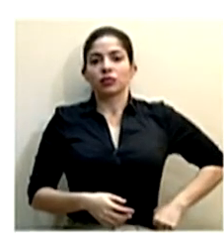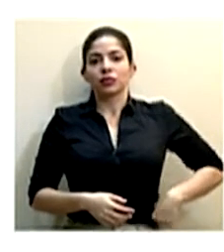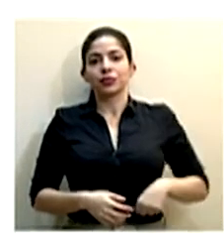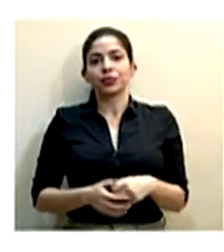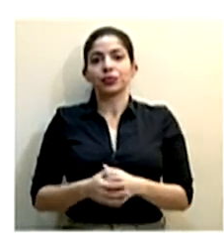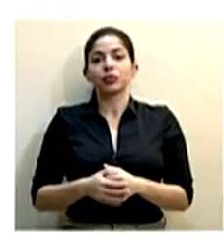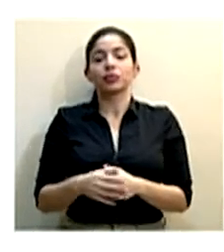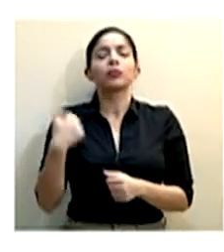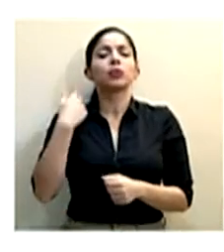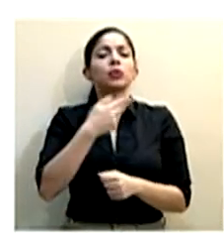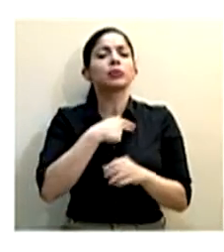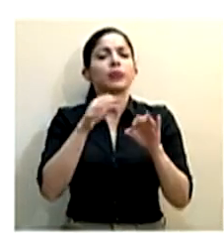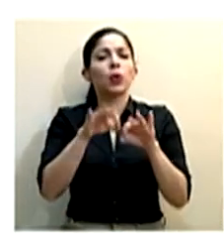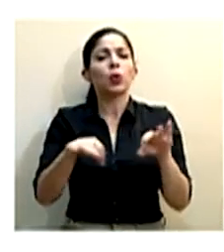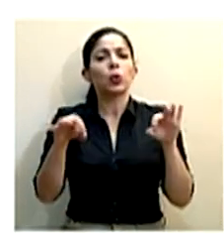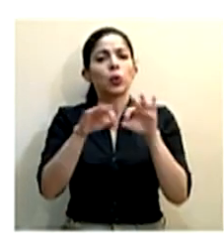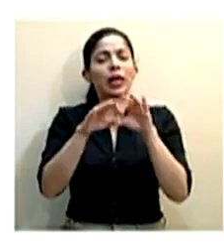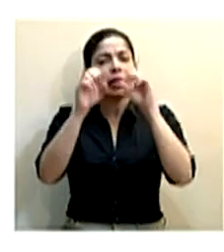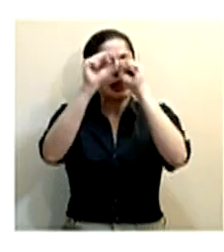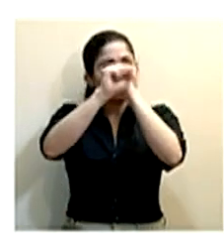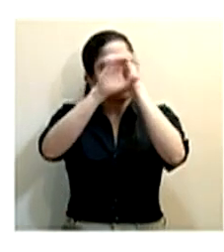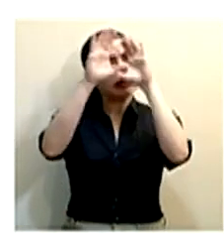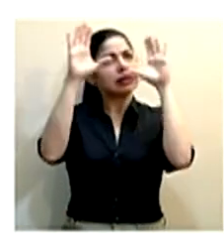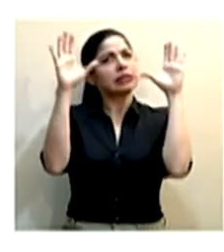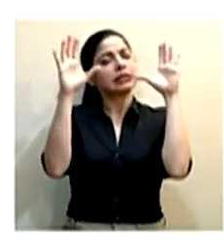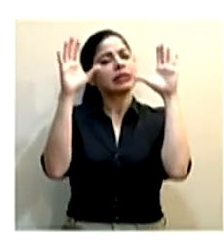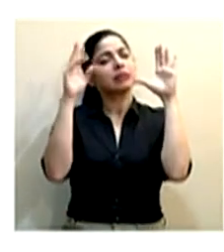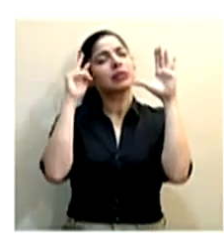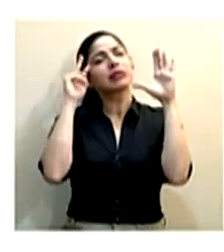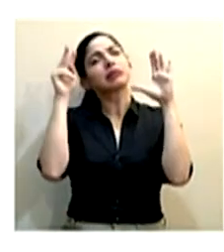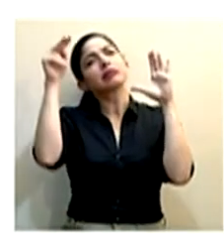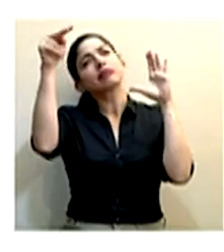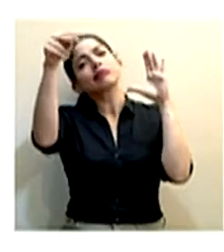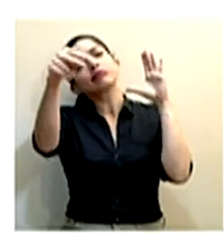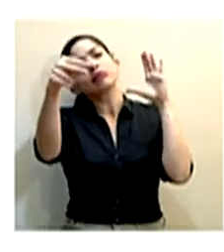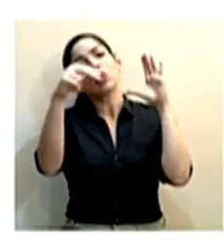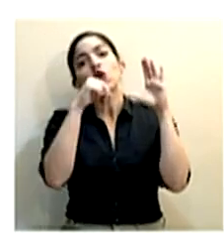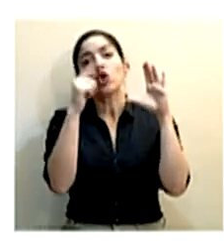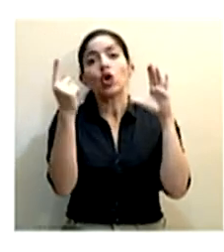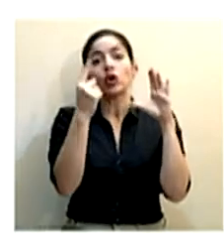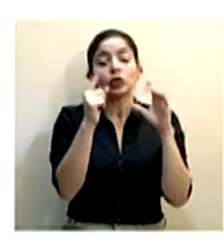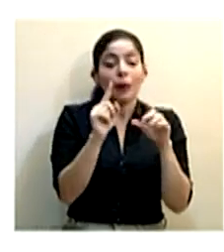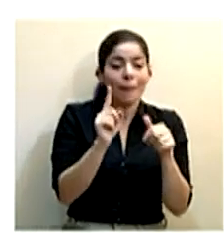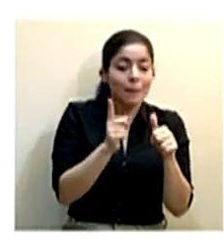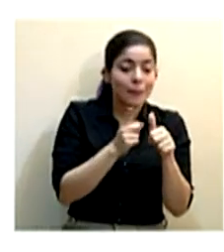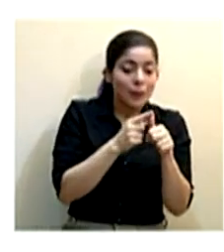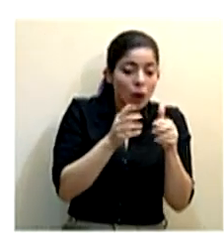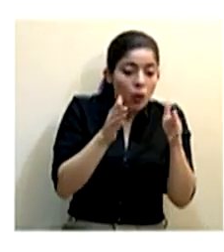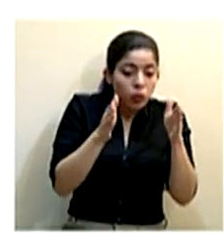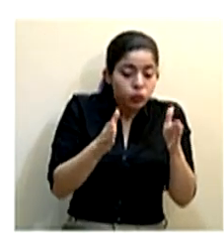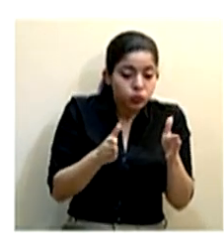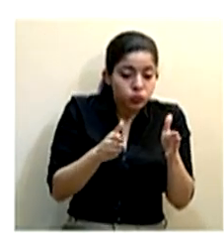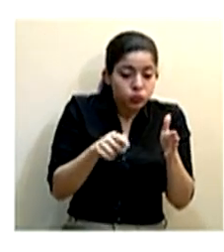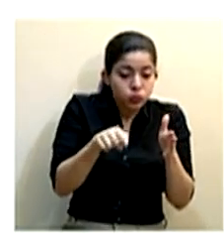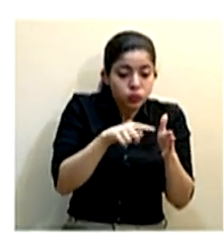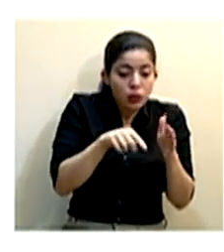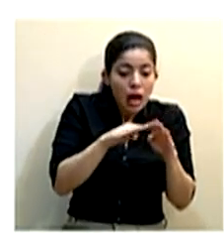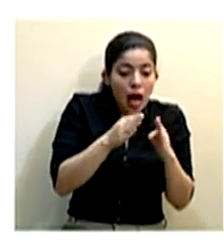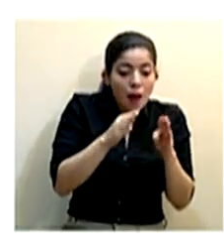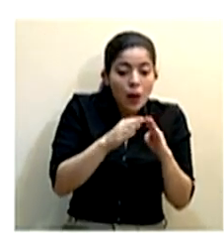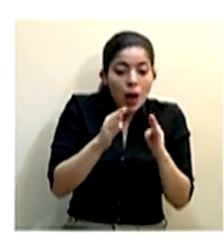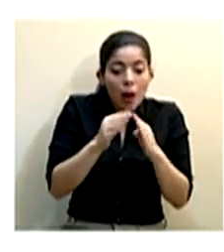Nosotros es importante que visualicemos un poco más allá, no solamente hablar del primer bloque donde vamos a abrir